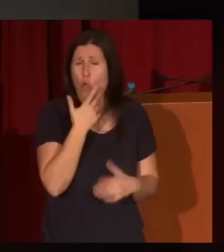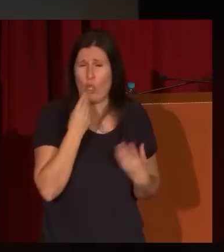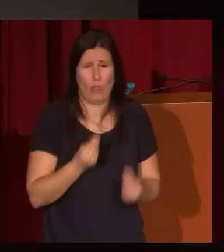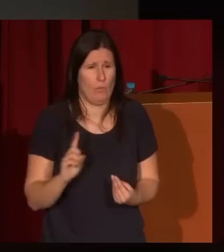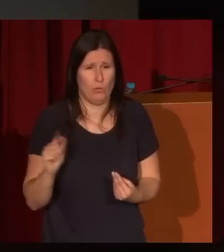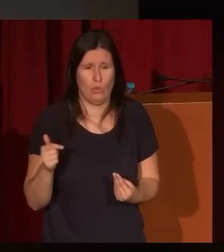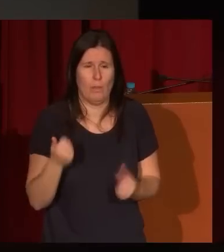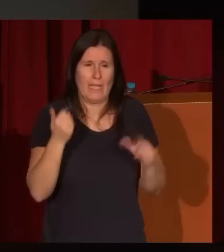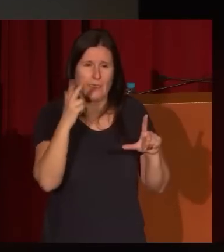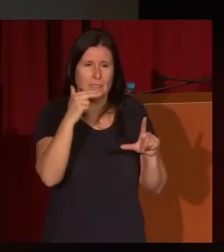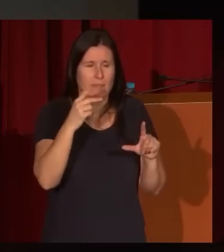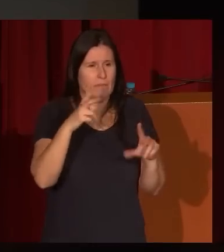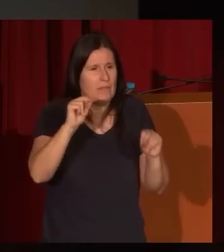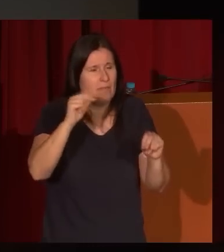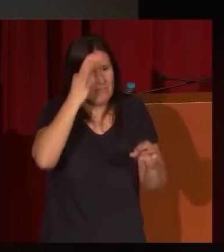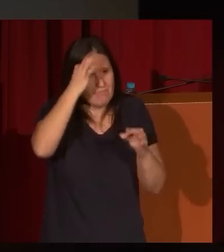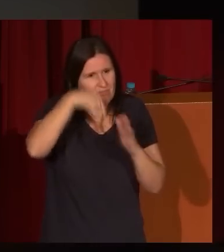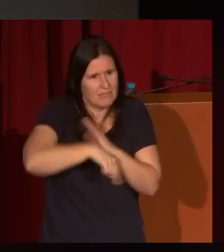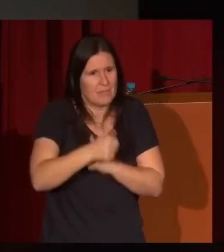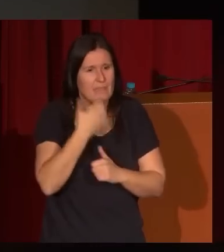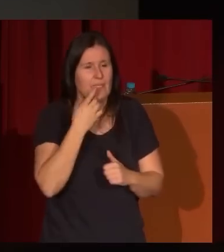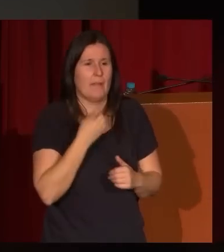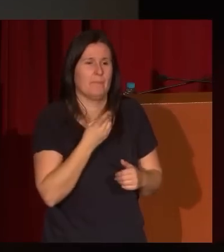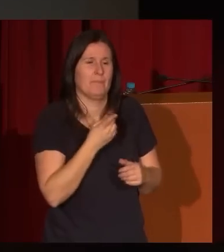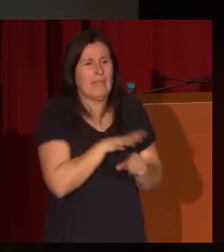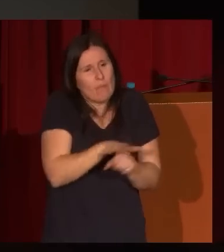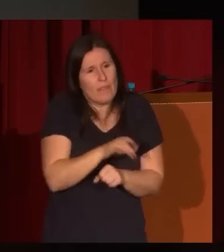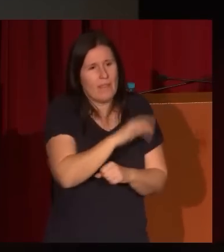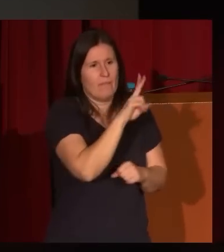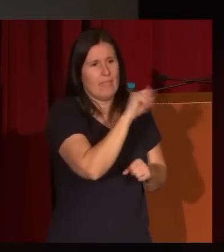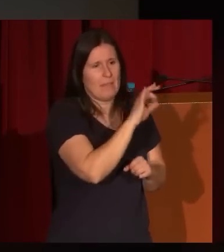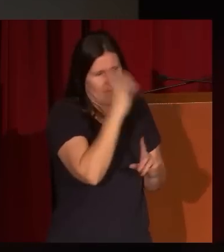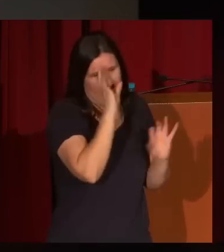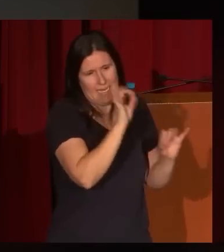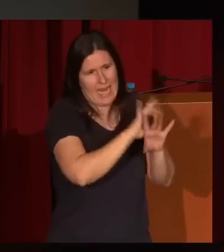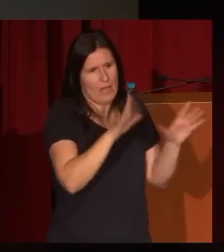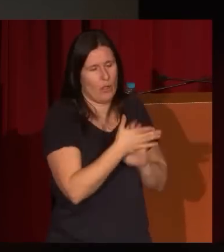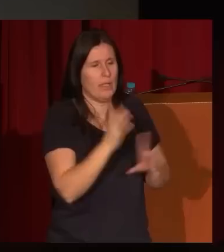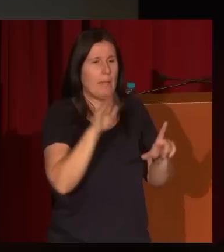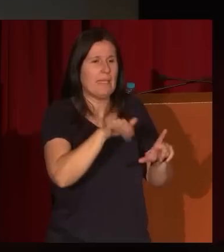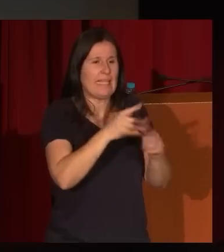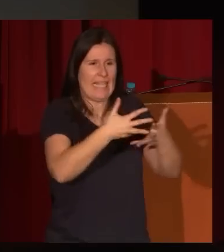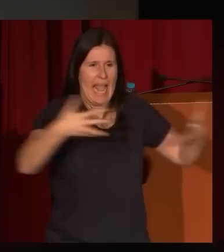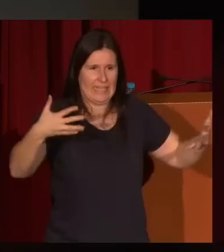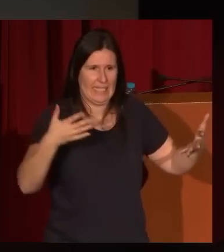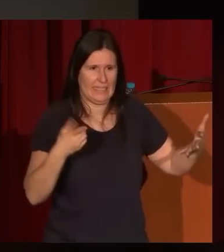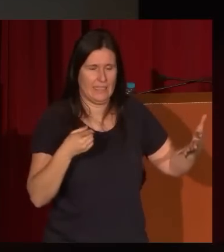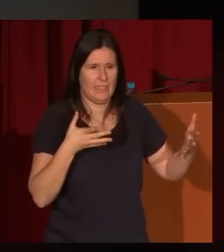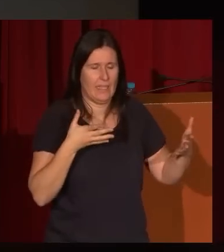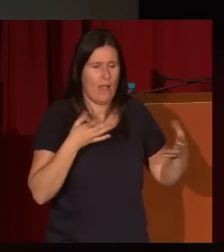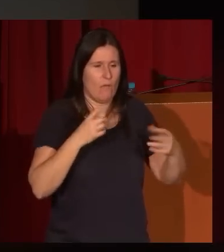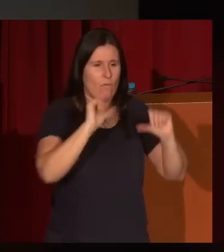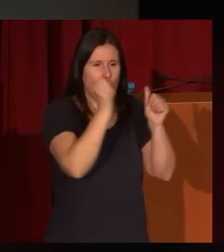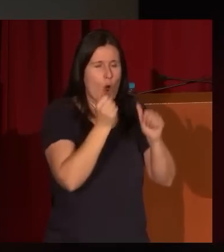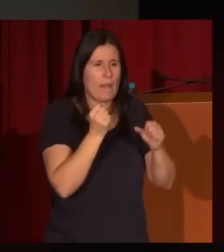mucho más terminados con otras fórmulas ¿no? la huella de Villamil está claro en paisajes grandes como este en la que la potencia de las